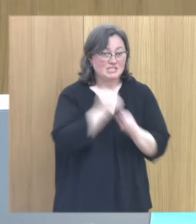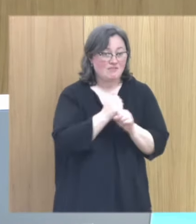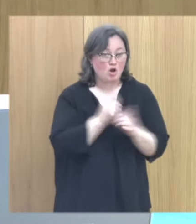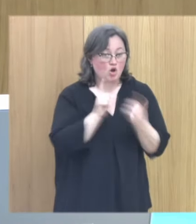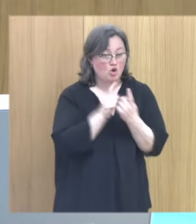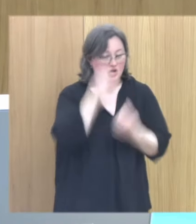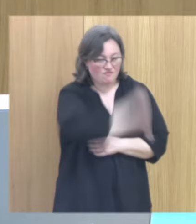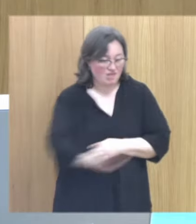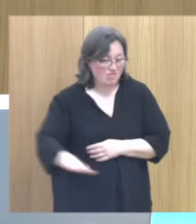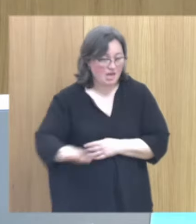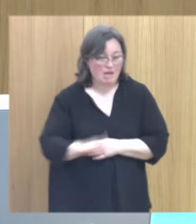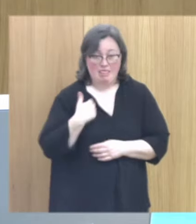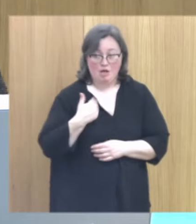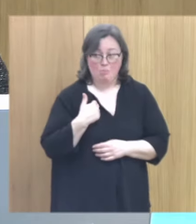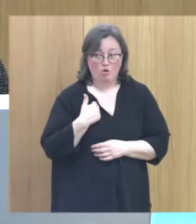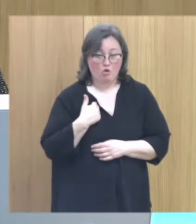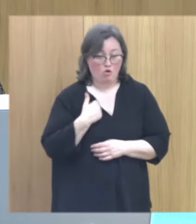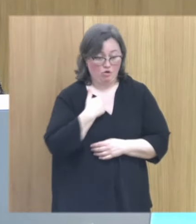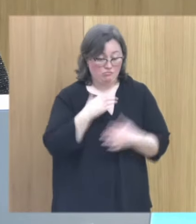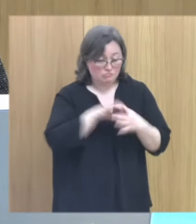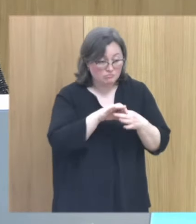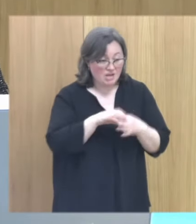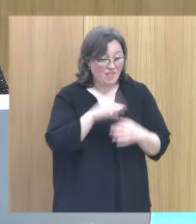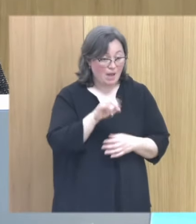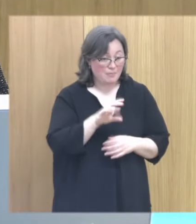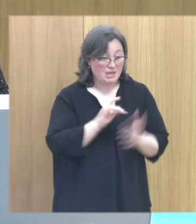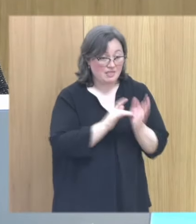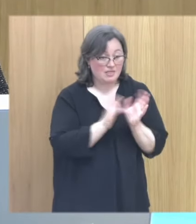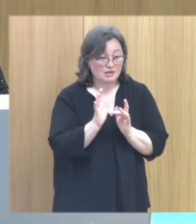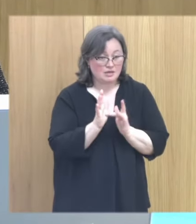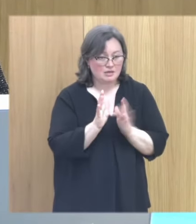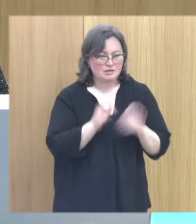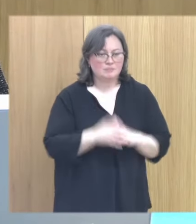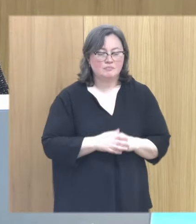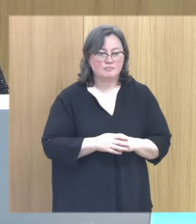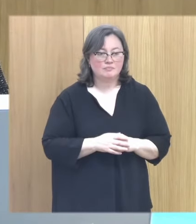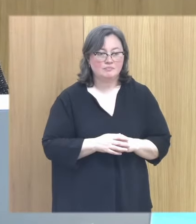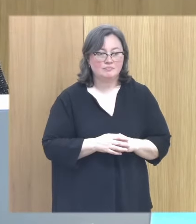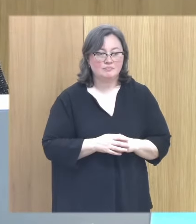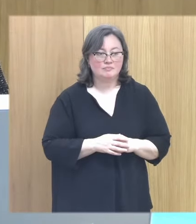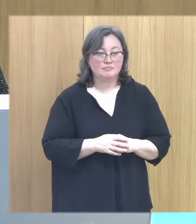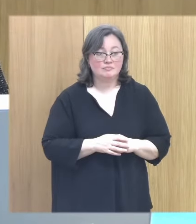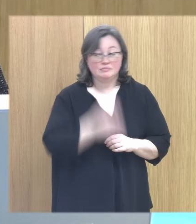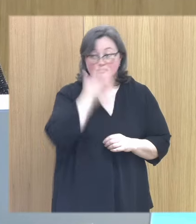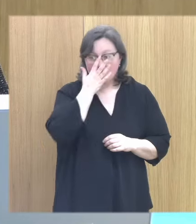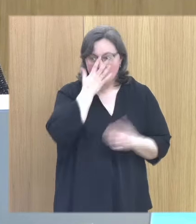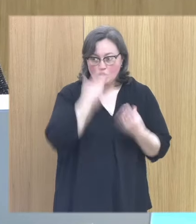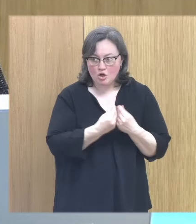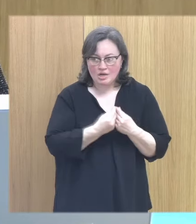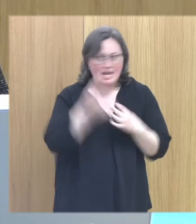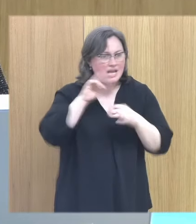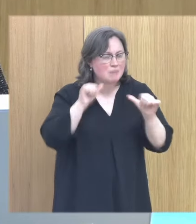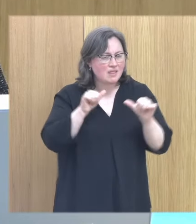con infancia llevo muy poquito desde abril y me ha salido mucho para entender muchas cosas quería hablar un poquito del tema de esa